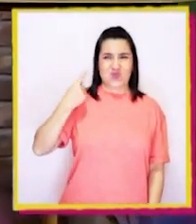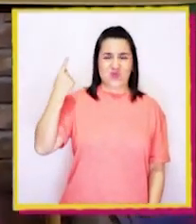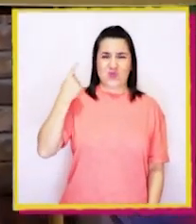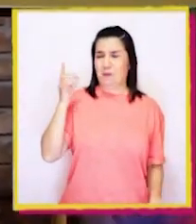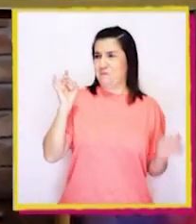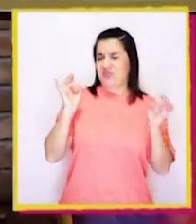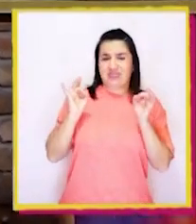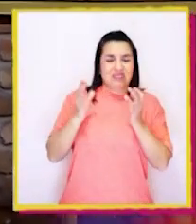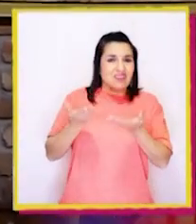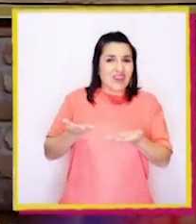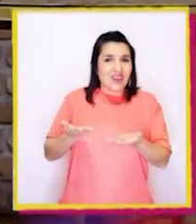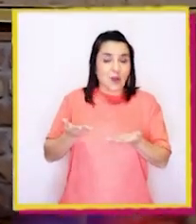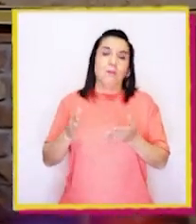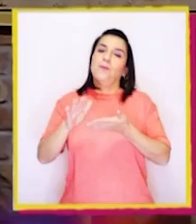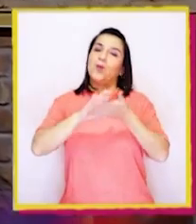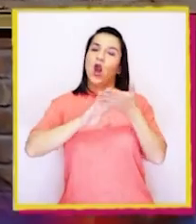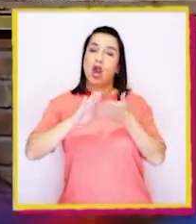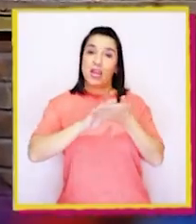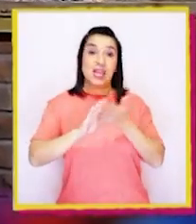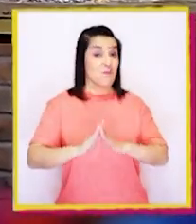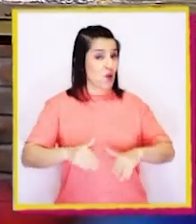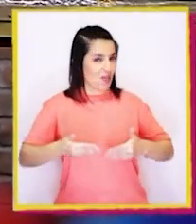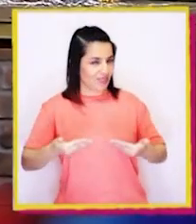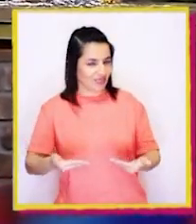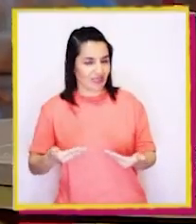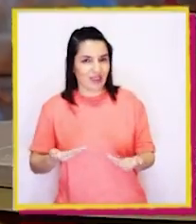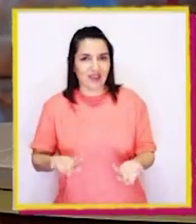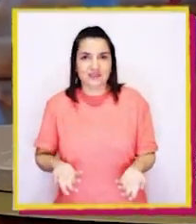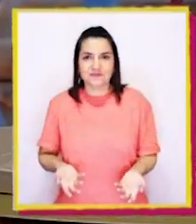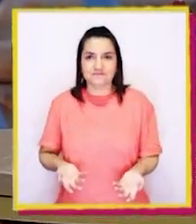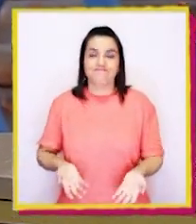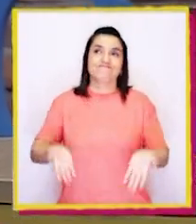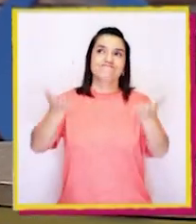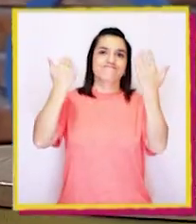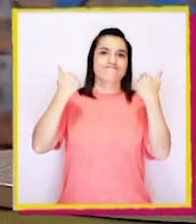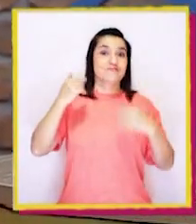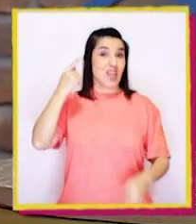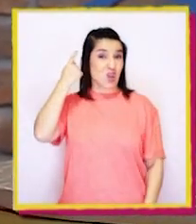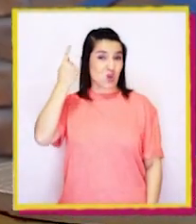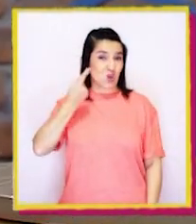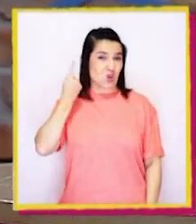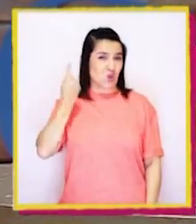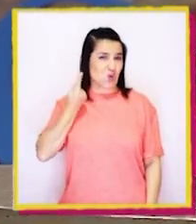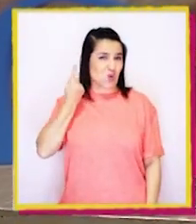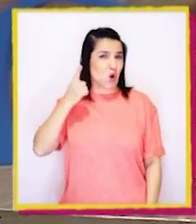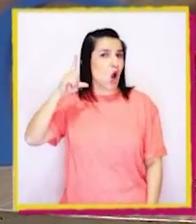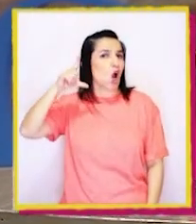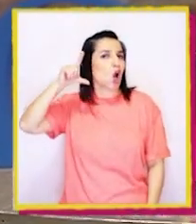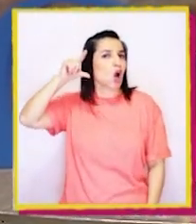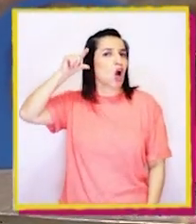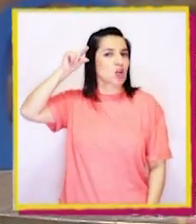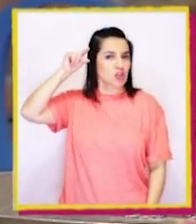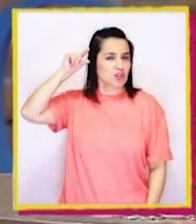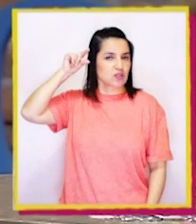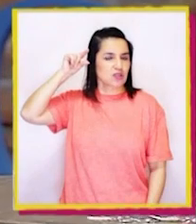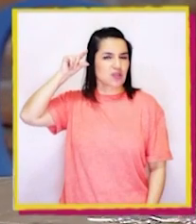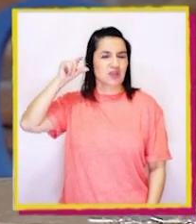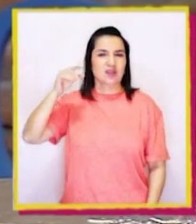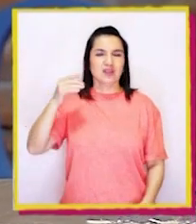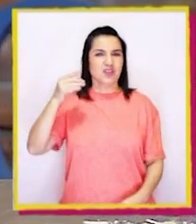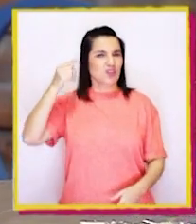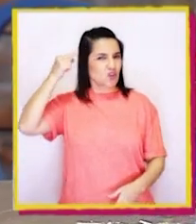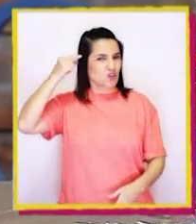rulos son un misterio. Por ejemplo, hoy, mis rulos amanecieron un poco más cortos